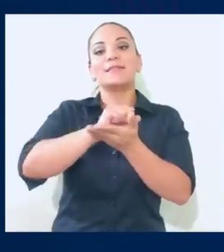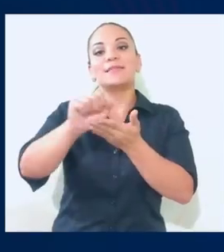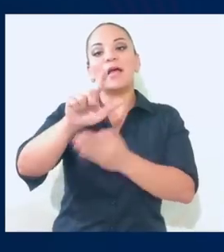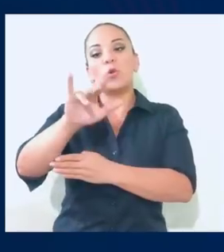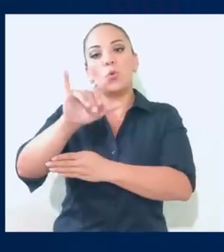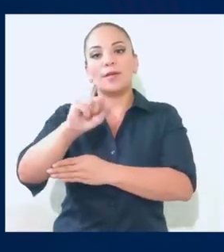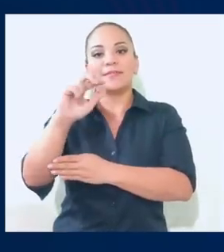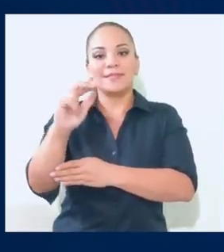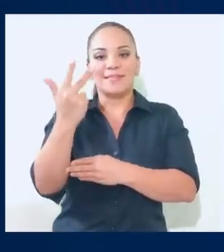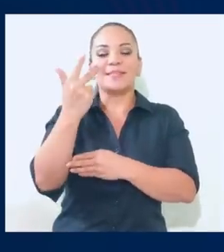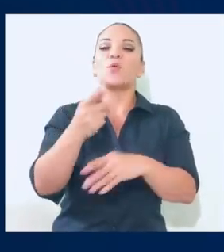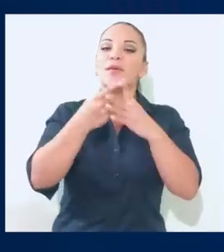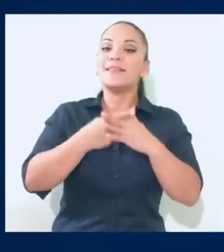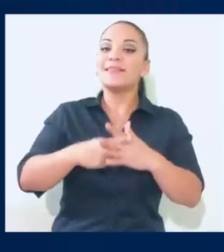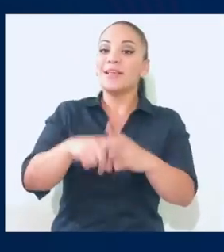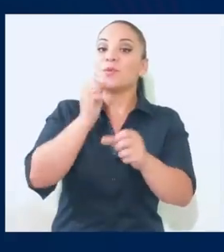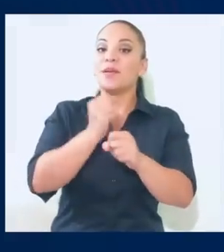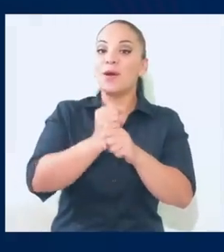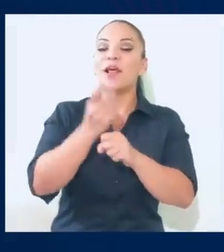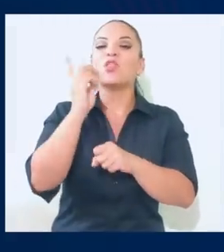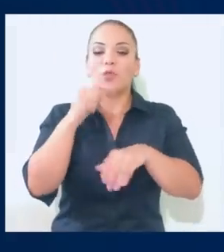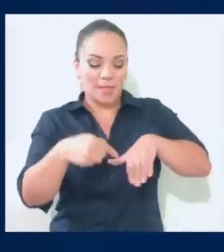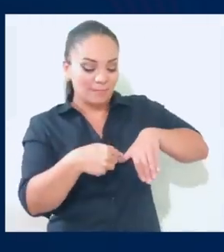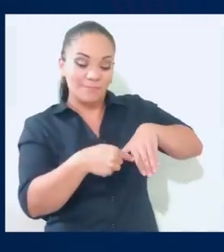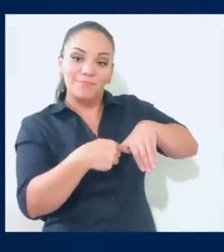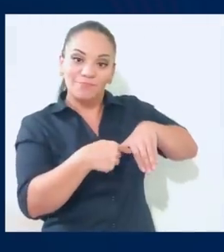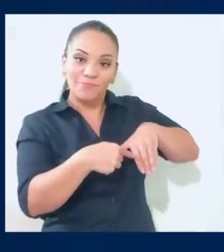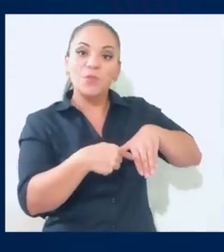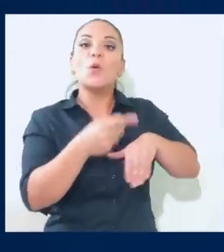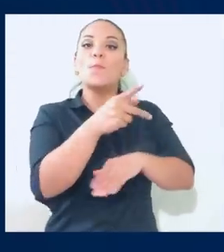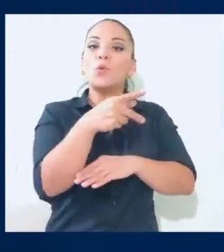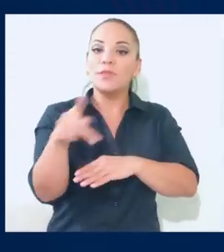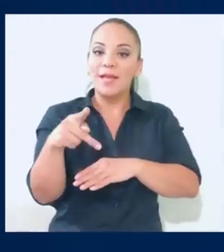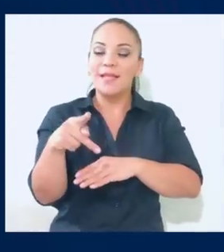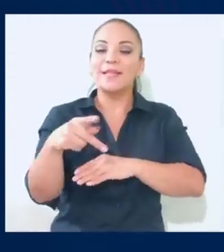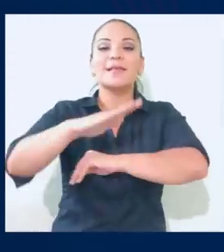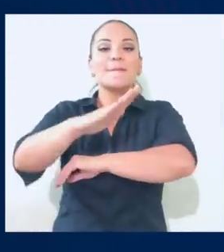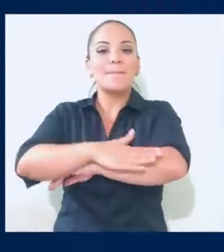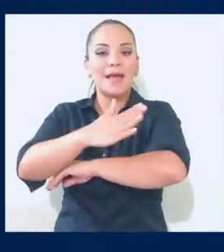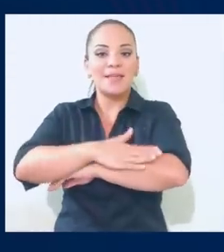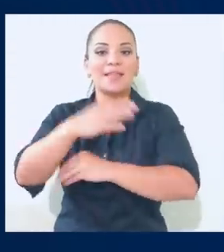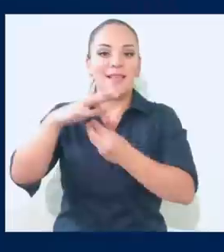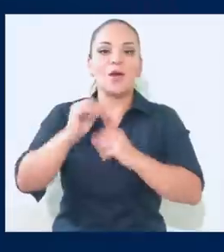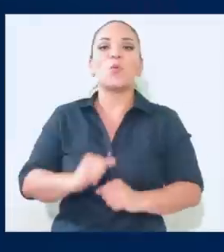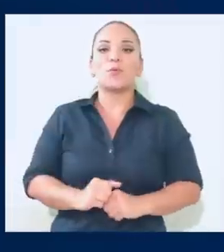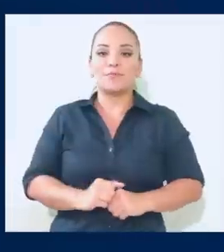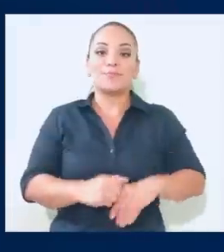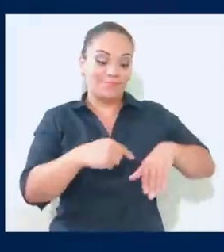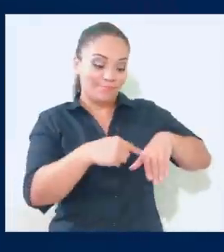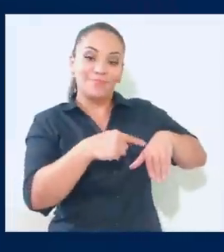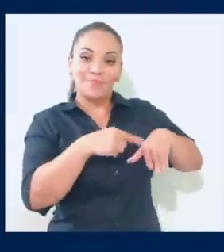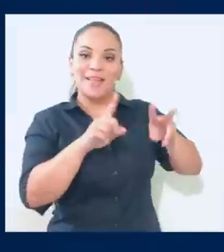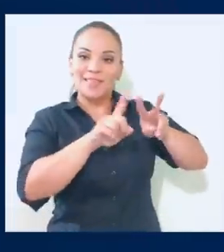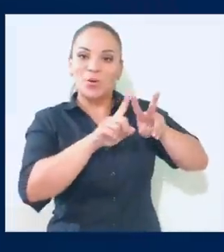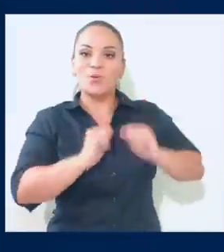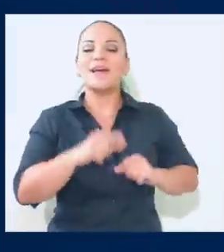que está iniciando operaciones entre Punta Arenas y Playa Naranjo en la península de Nicoya. Esta